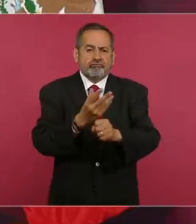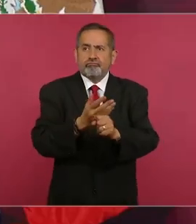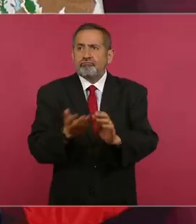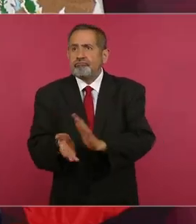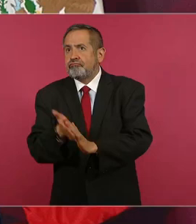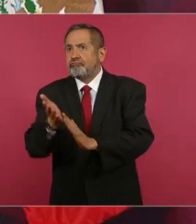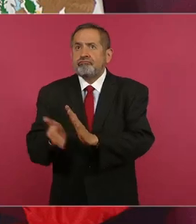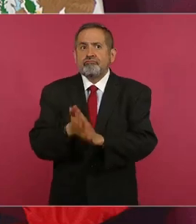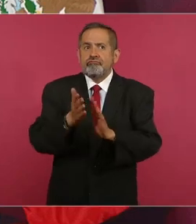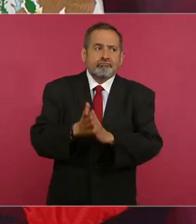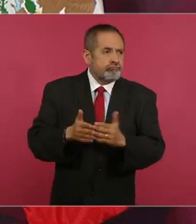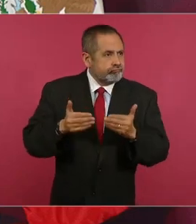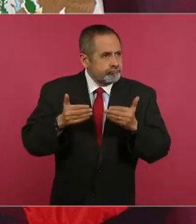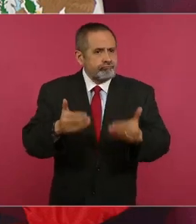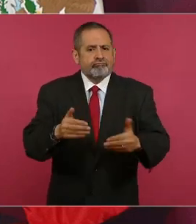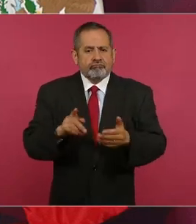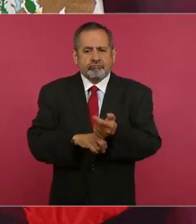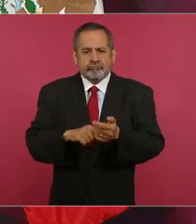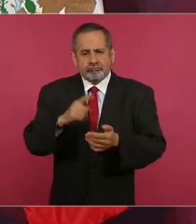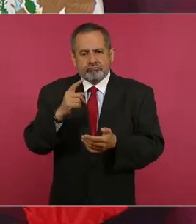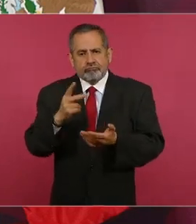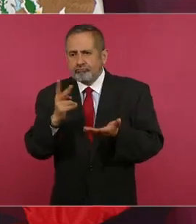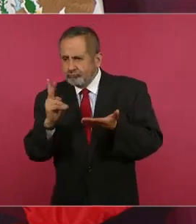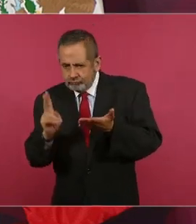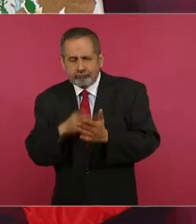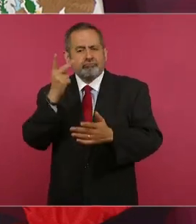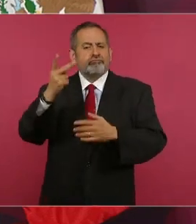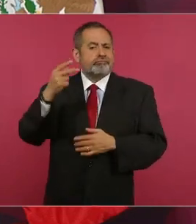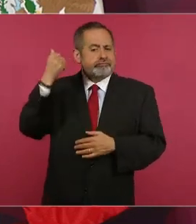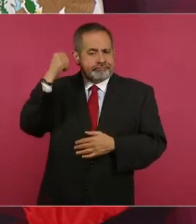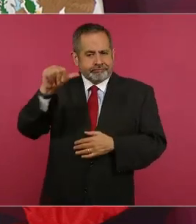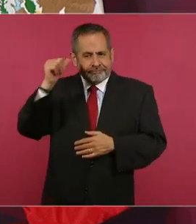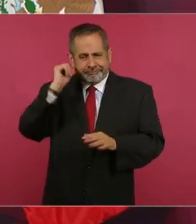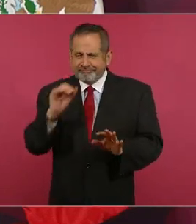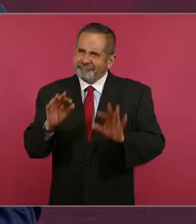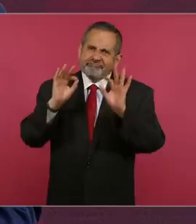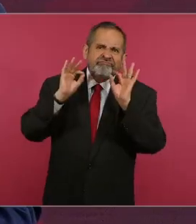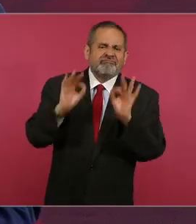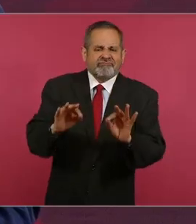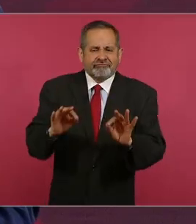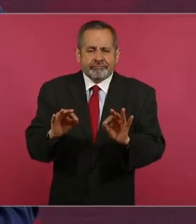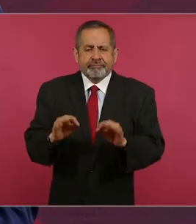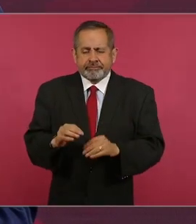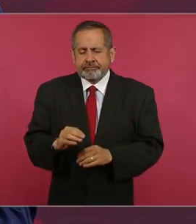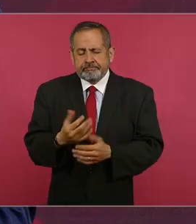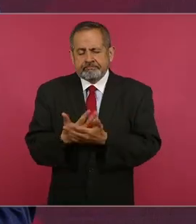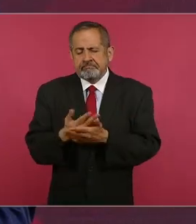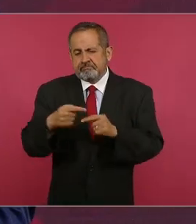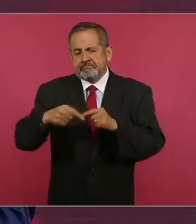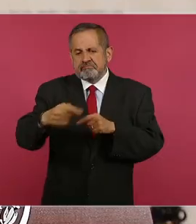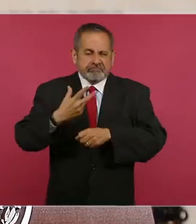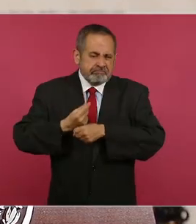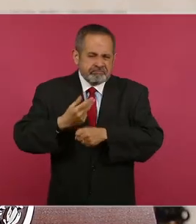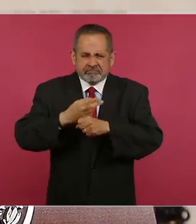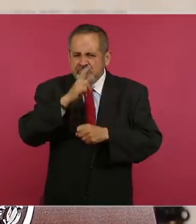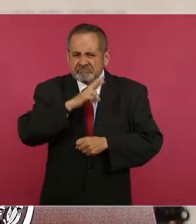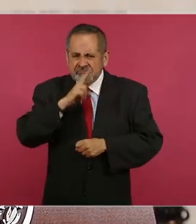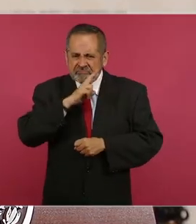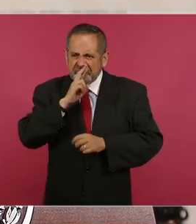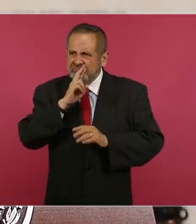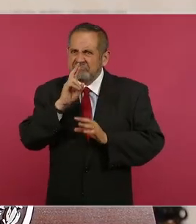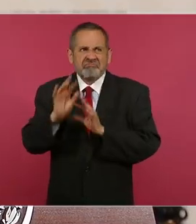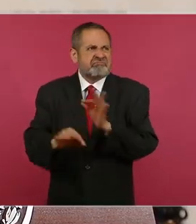el poner de pie Acapulco. Lo vamos a lograr pronto,